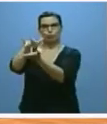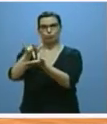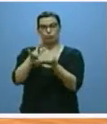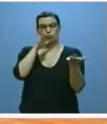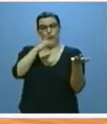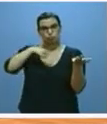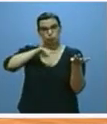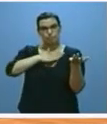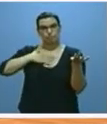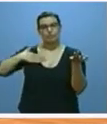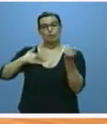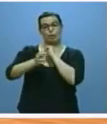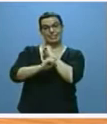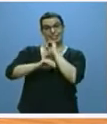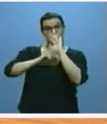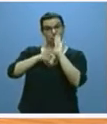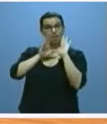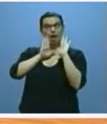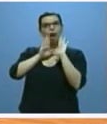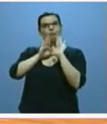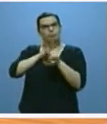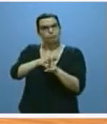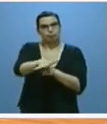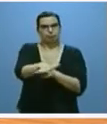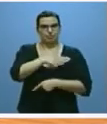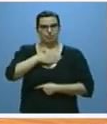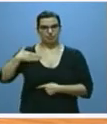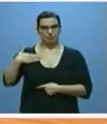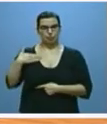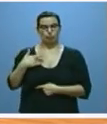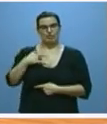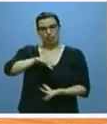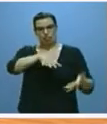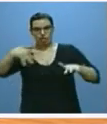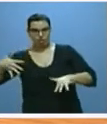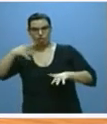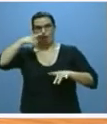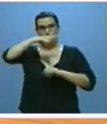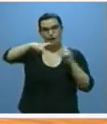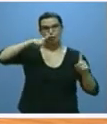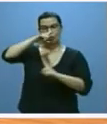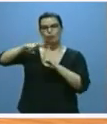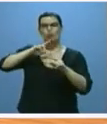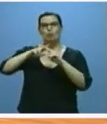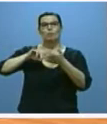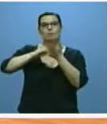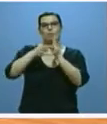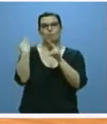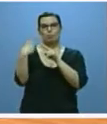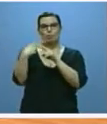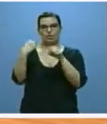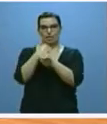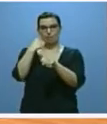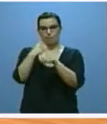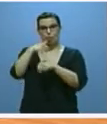la citada Estrategia Integrada y desde luego su concreción anual, el Plan de Política de Empleo del año